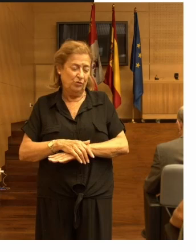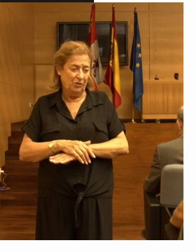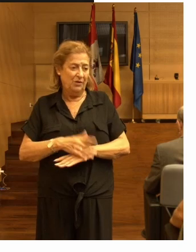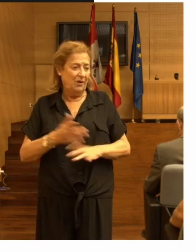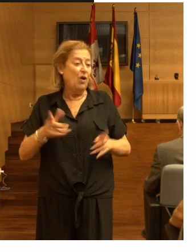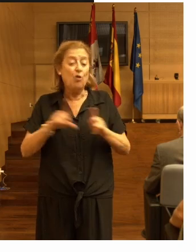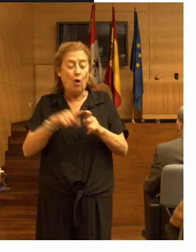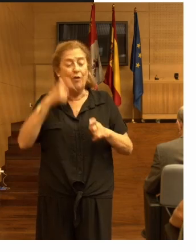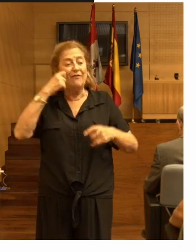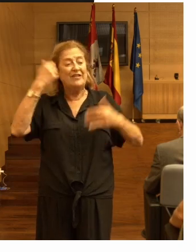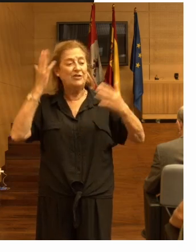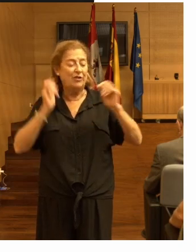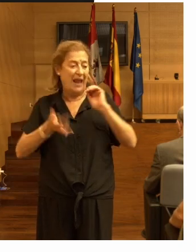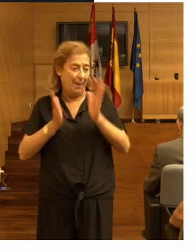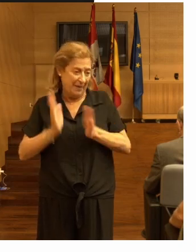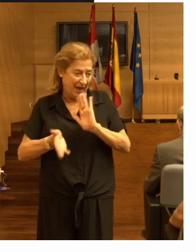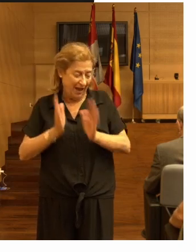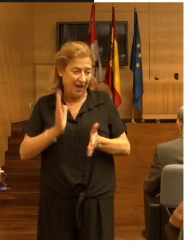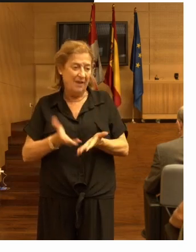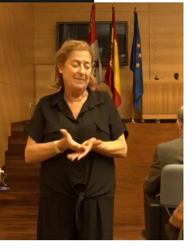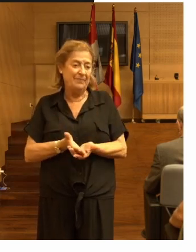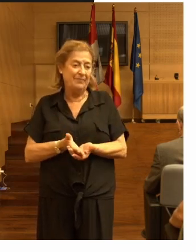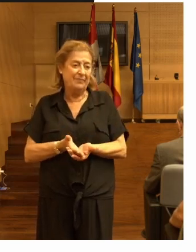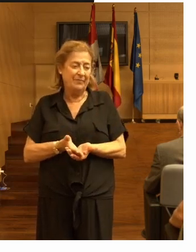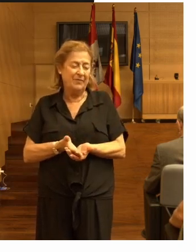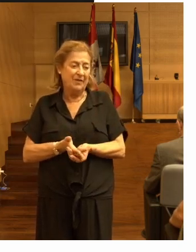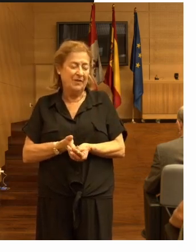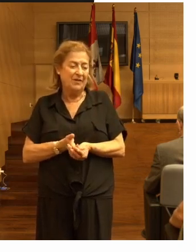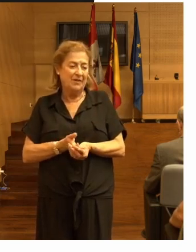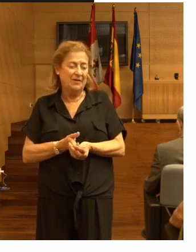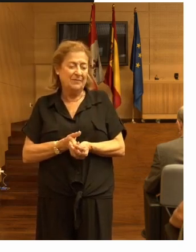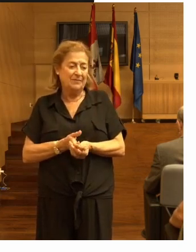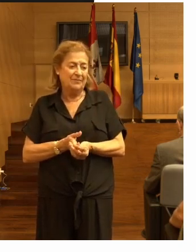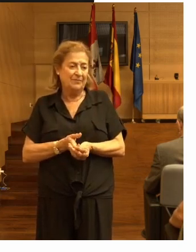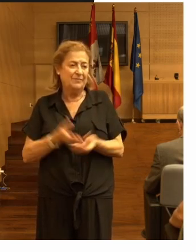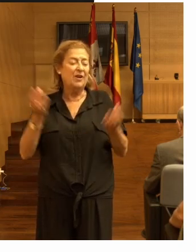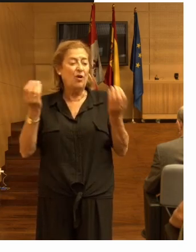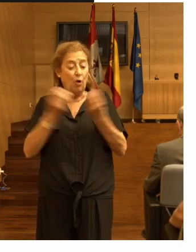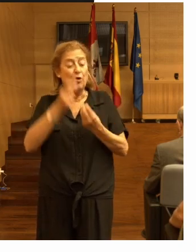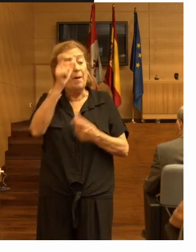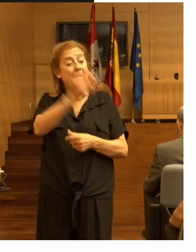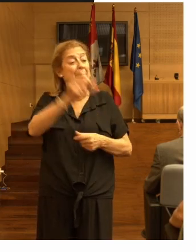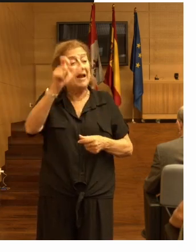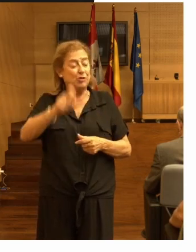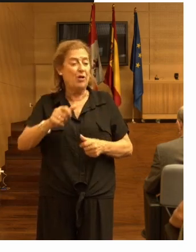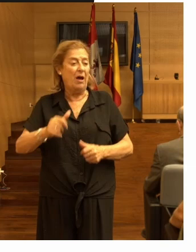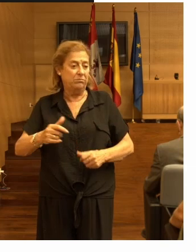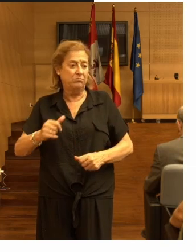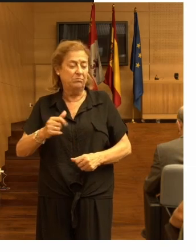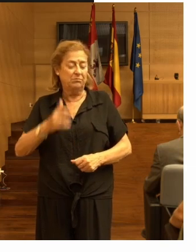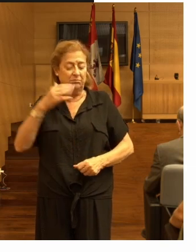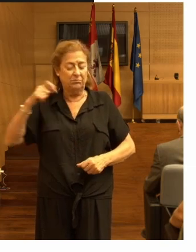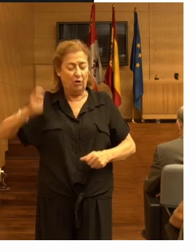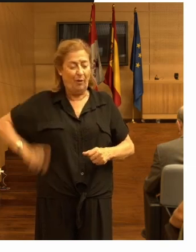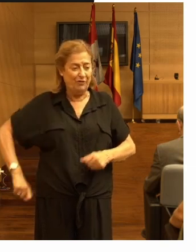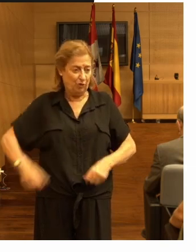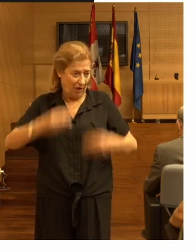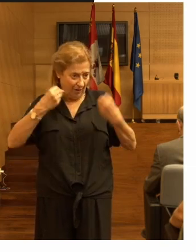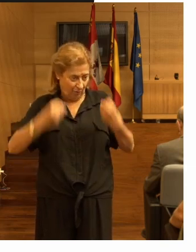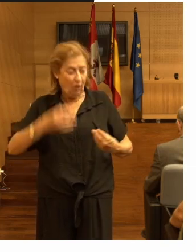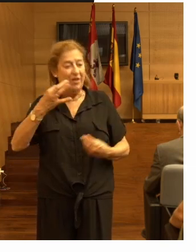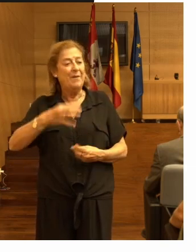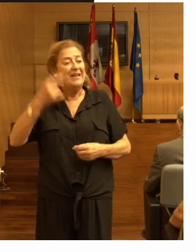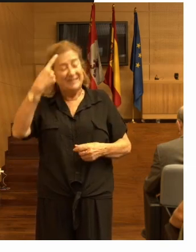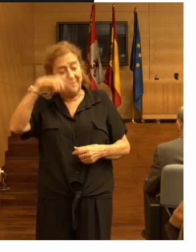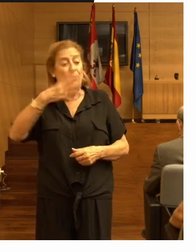con fisioterapia con personal competente claro hay que tener en cuenta